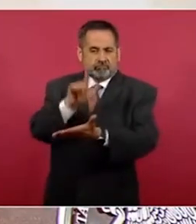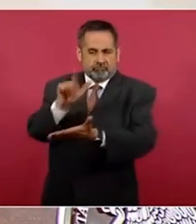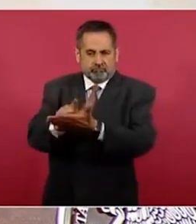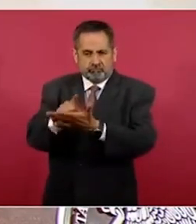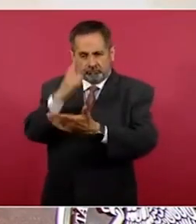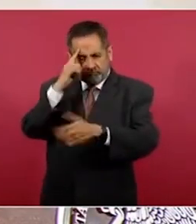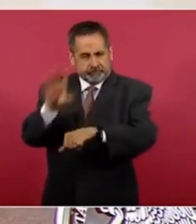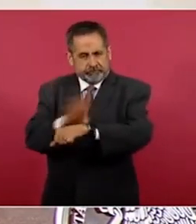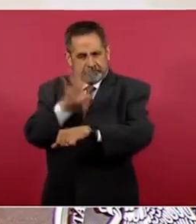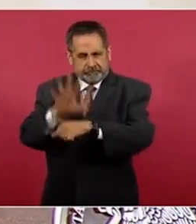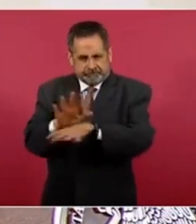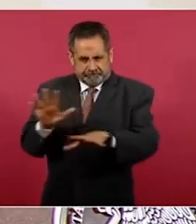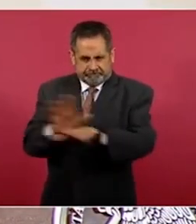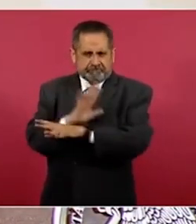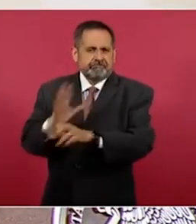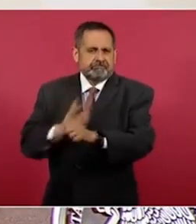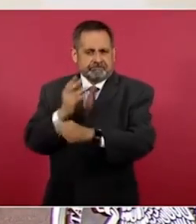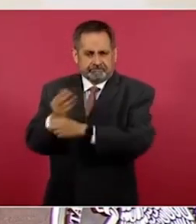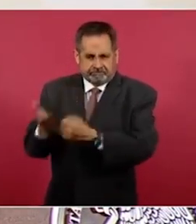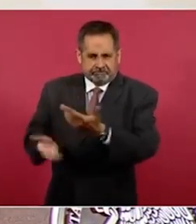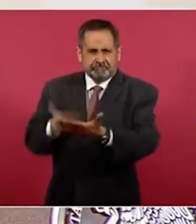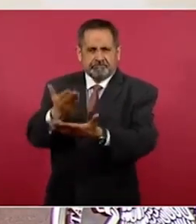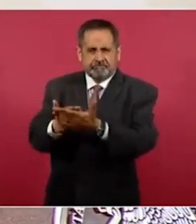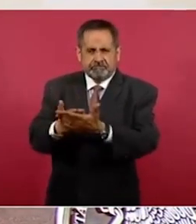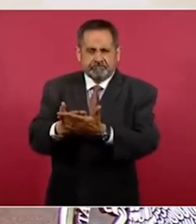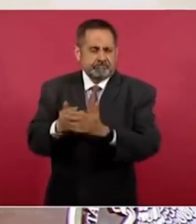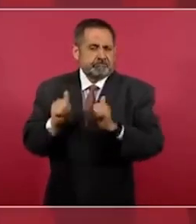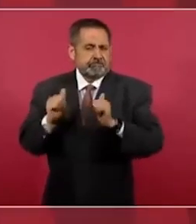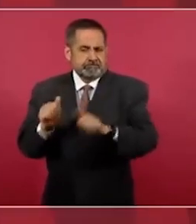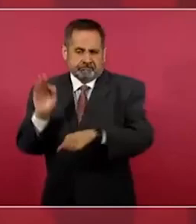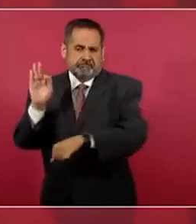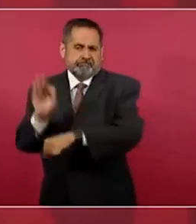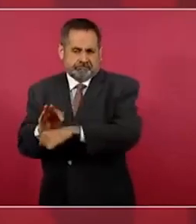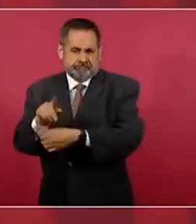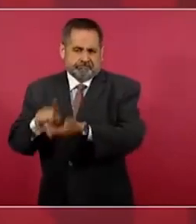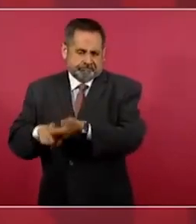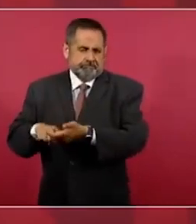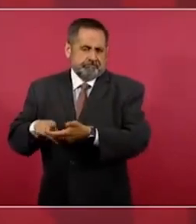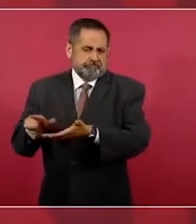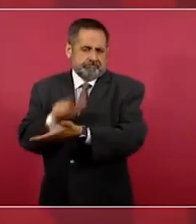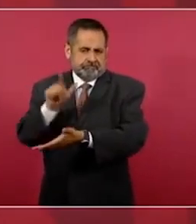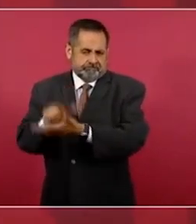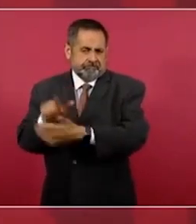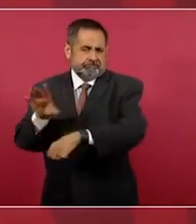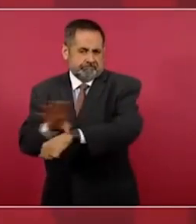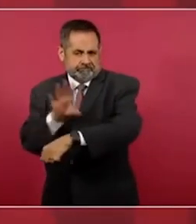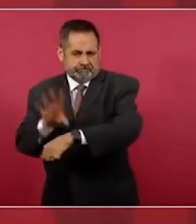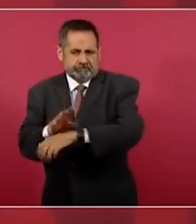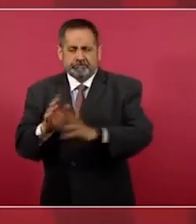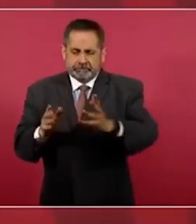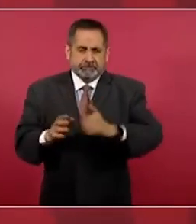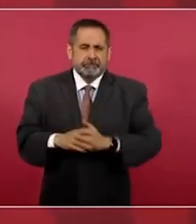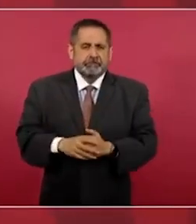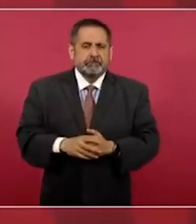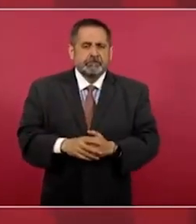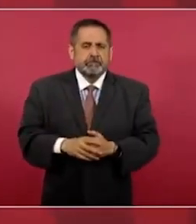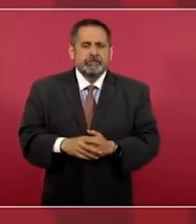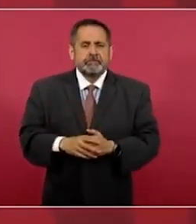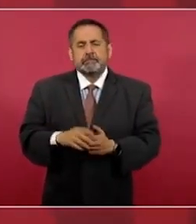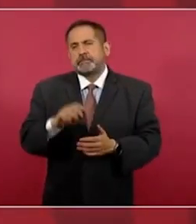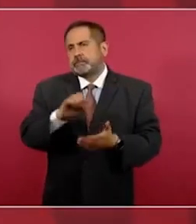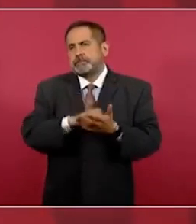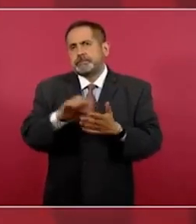para proteger lo básico. Por ejemplo, quitar el